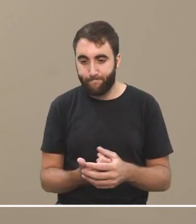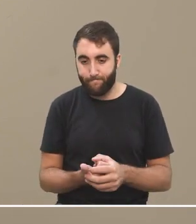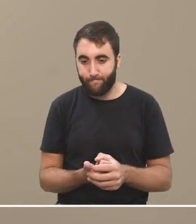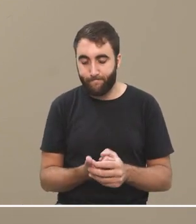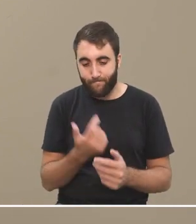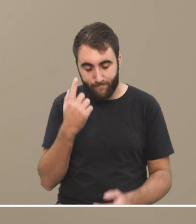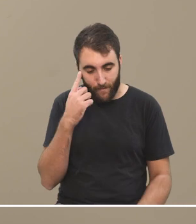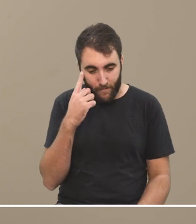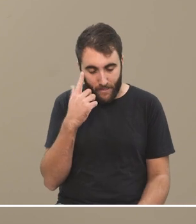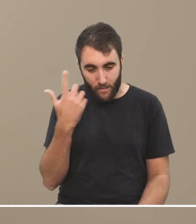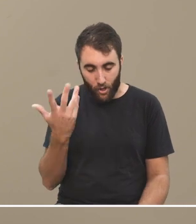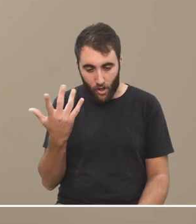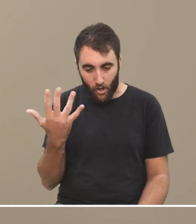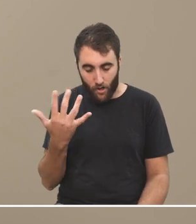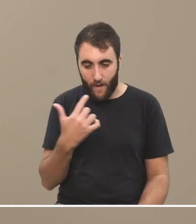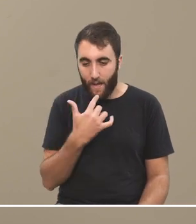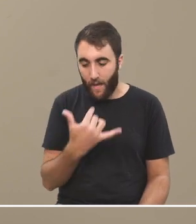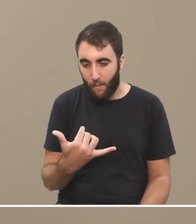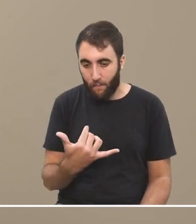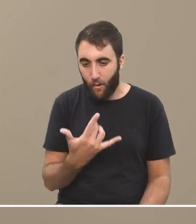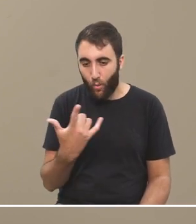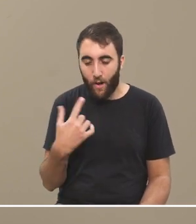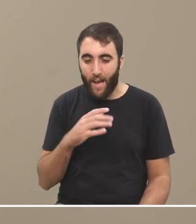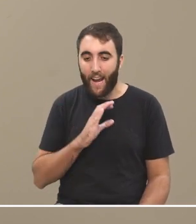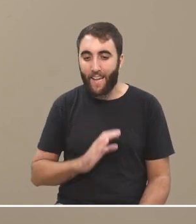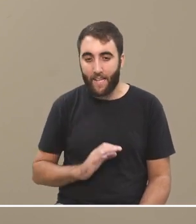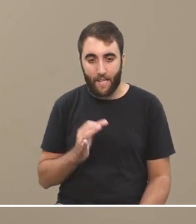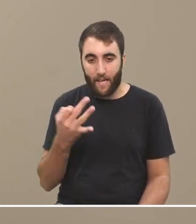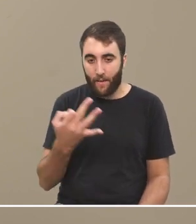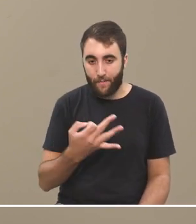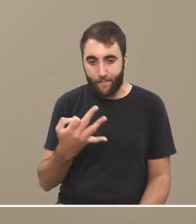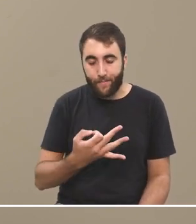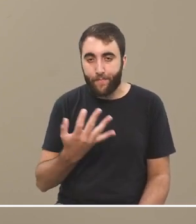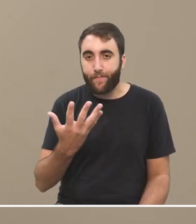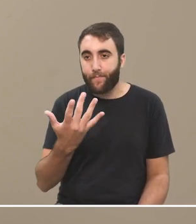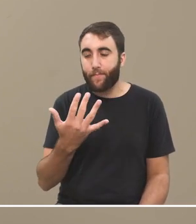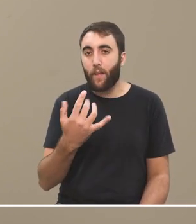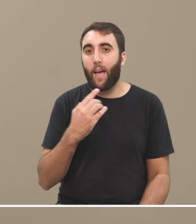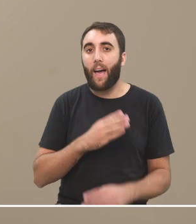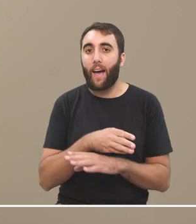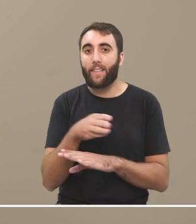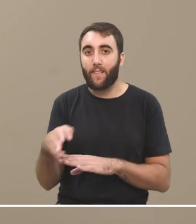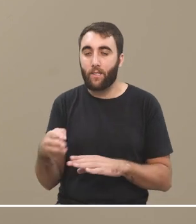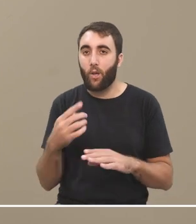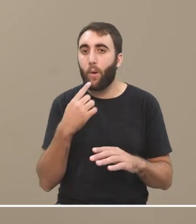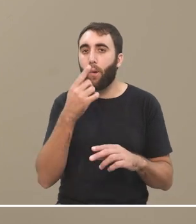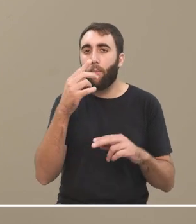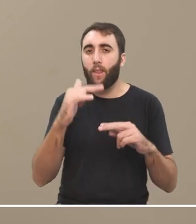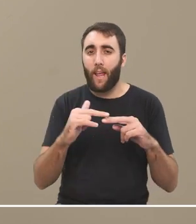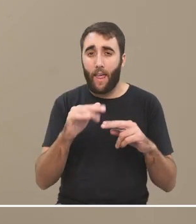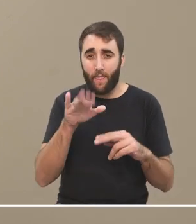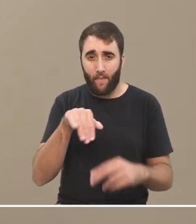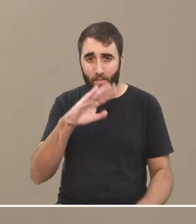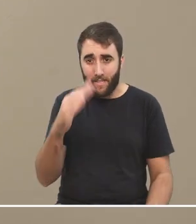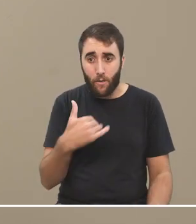Se me ocurre mencionar una característica que, del acceso a internet en Brasil, que no sé si será